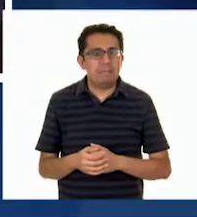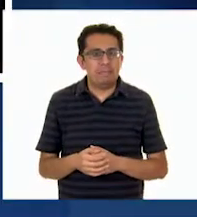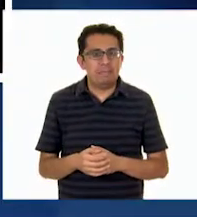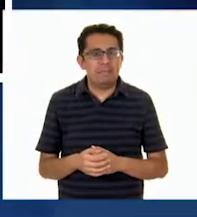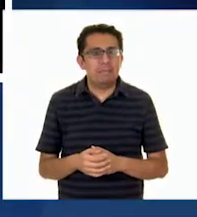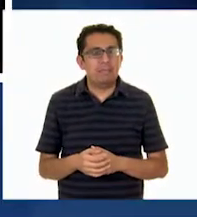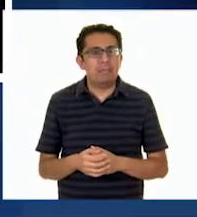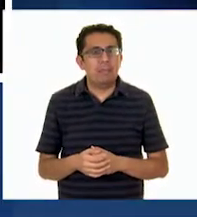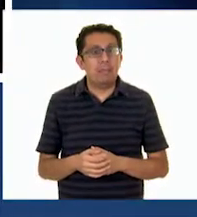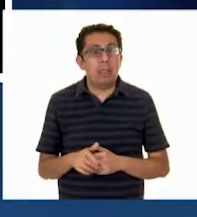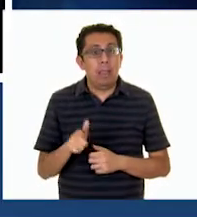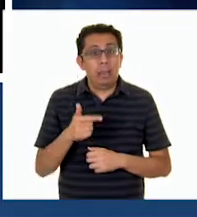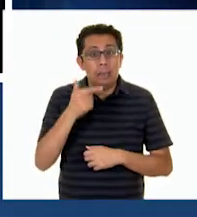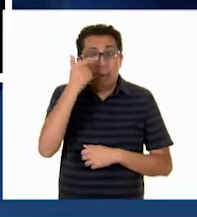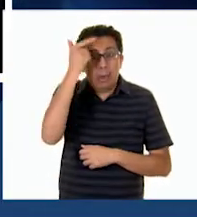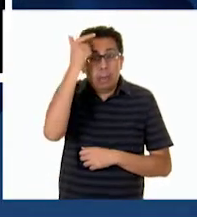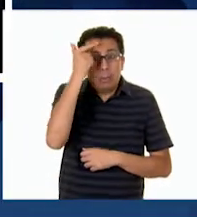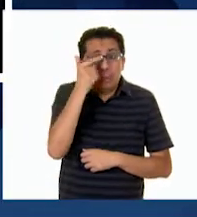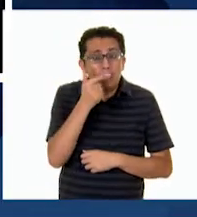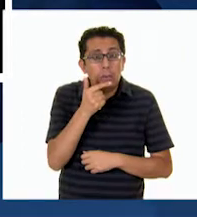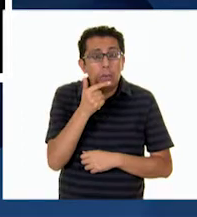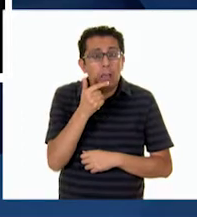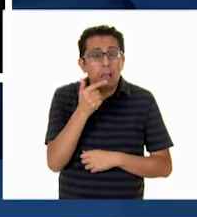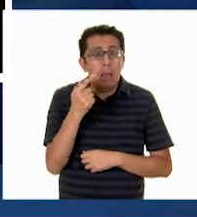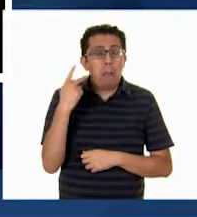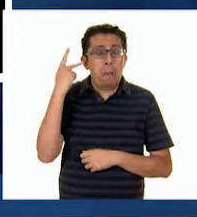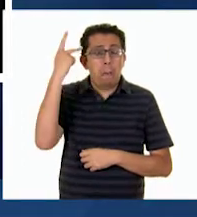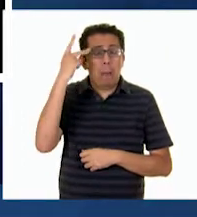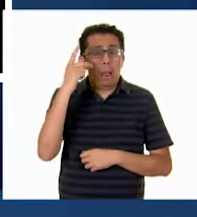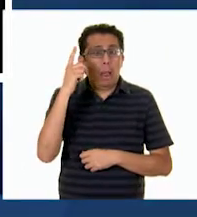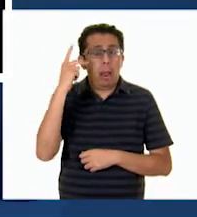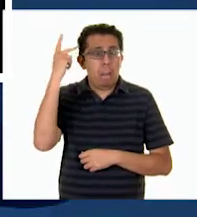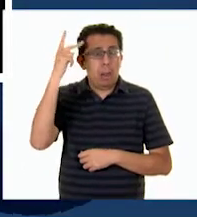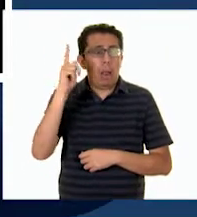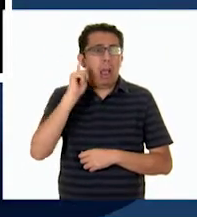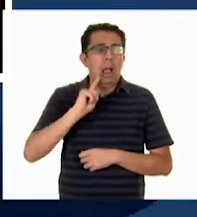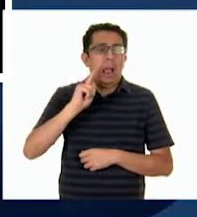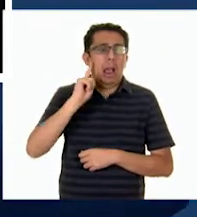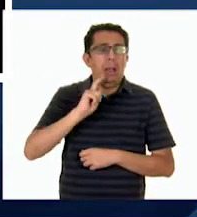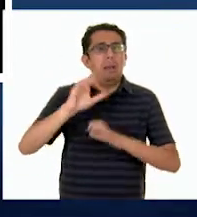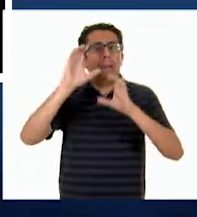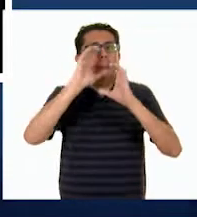Esa noche, la princesa cantó para su esposo.